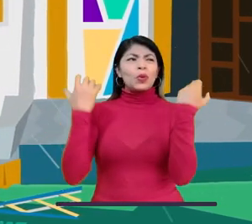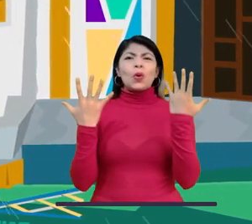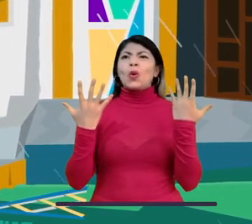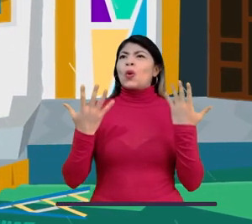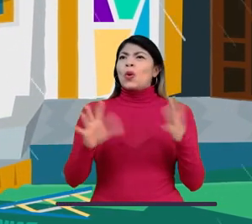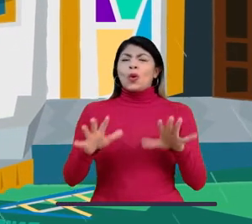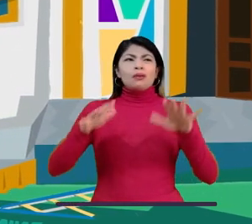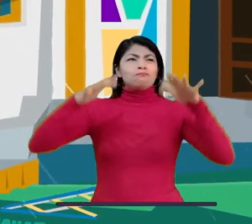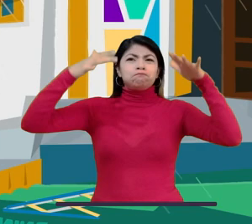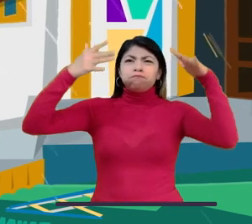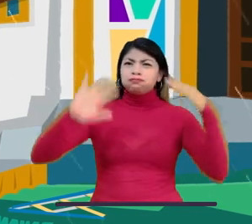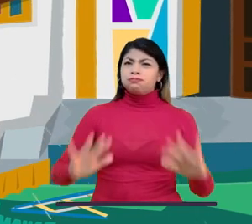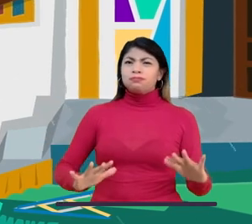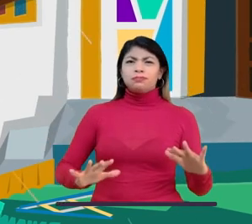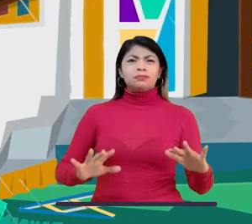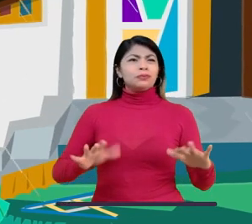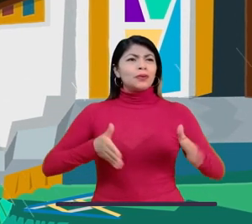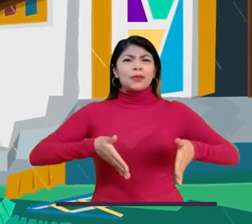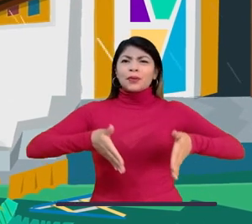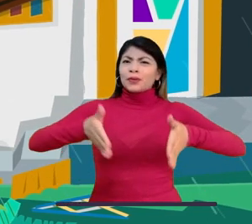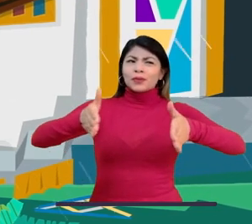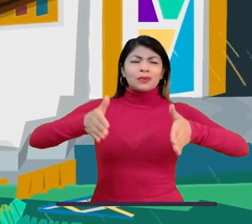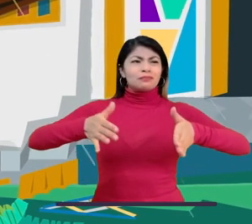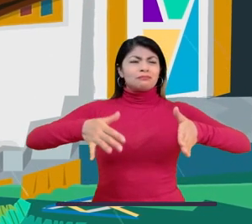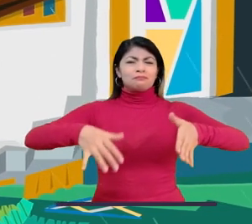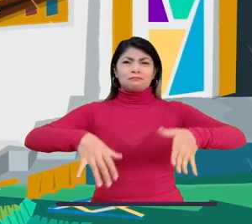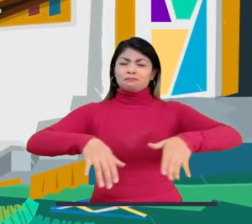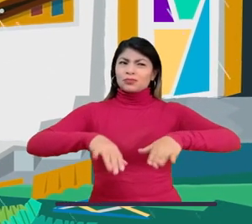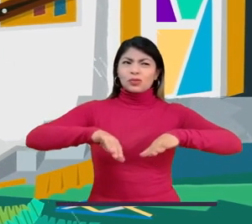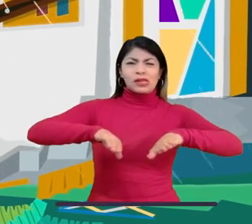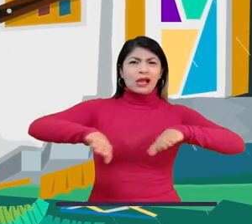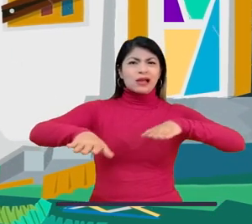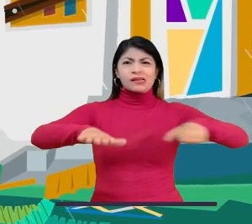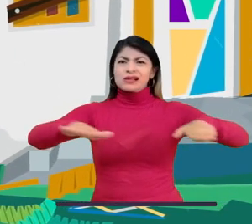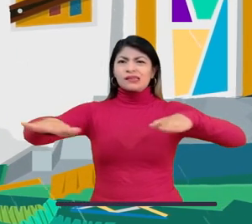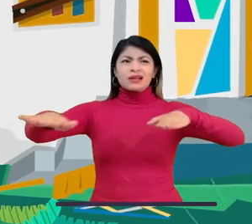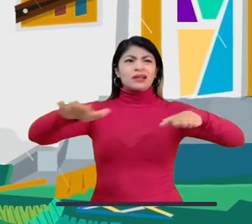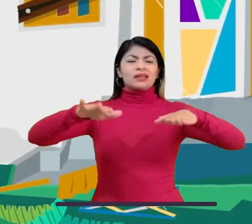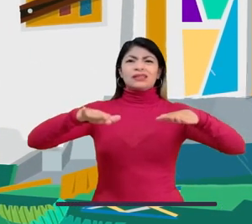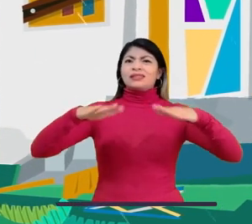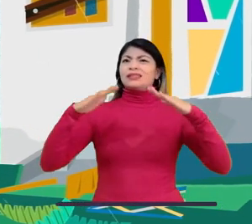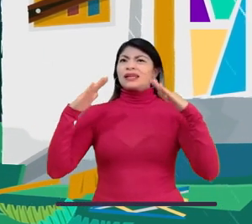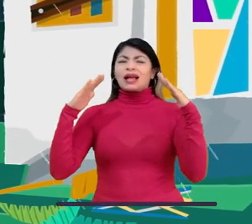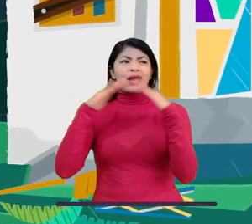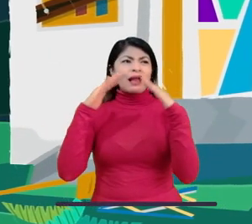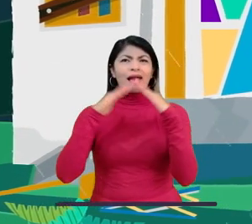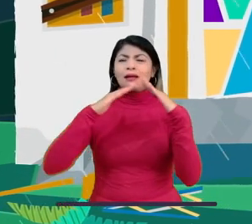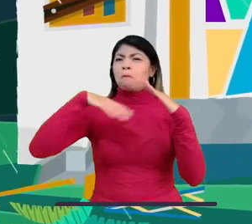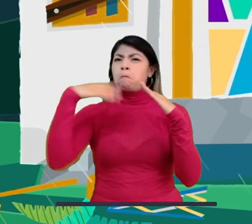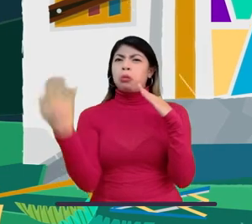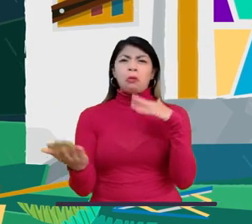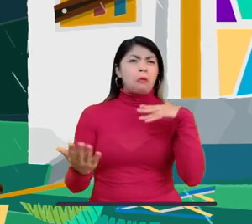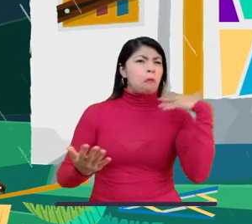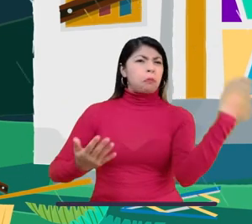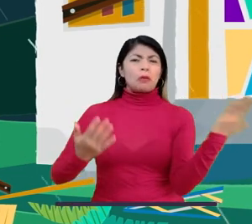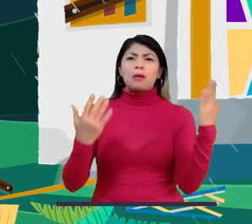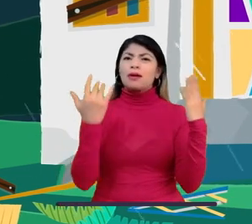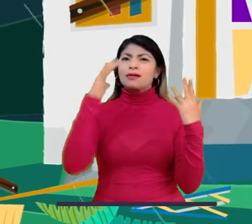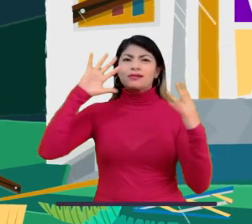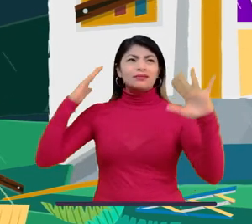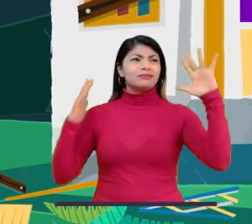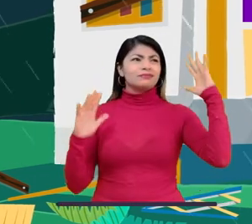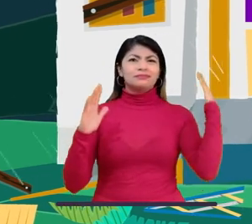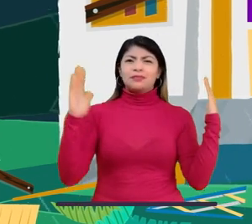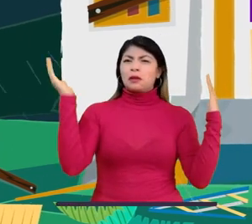Robesland se derrumbó. Las calles rotas. Los techos de las casas volados. Muchos árboles